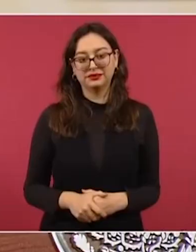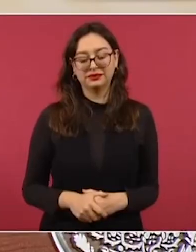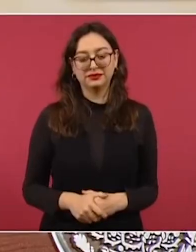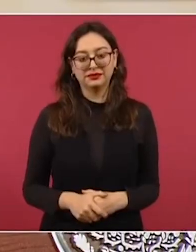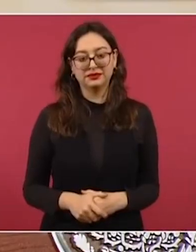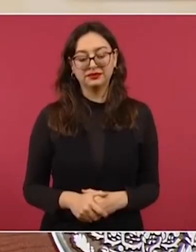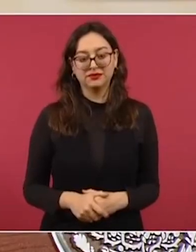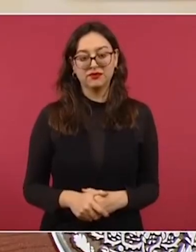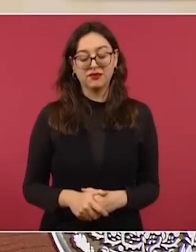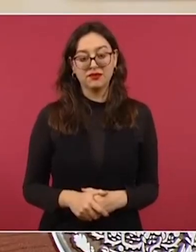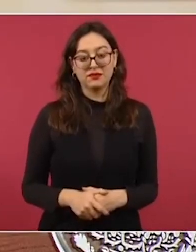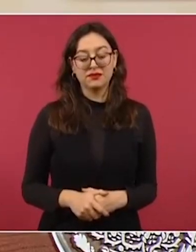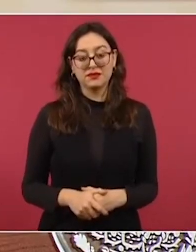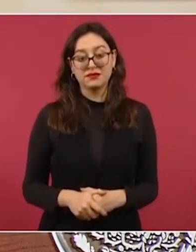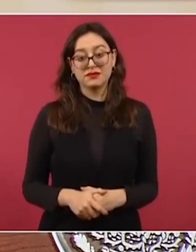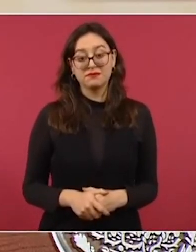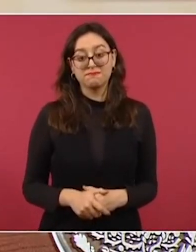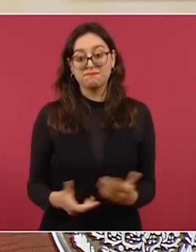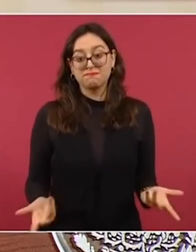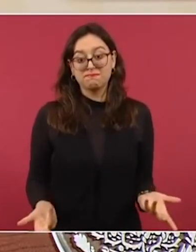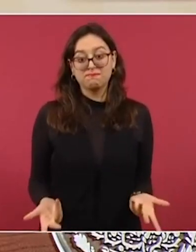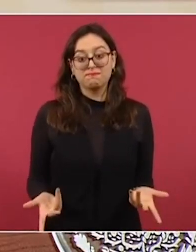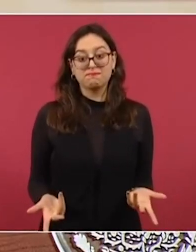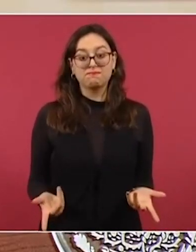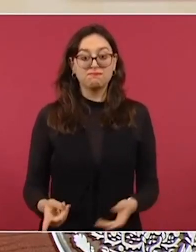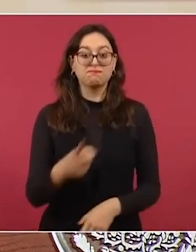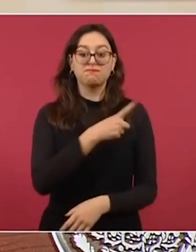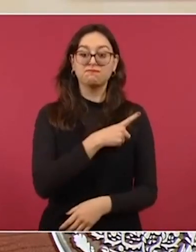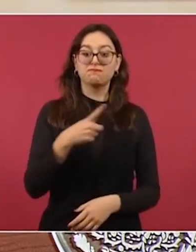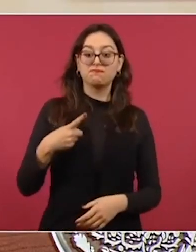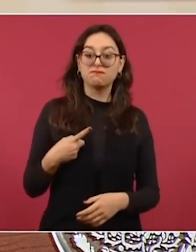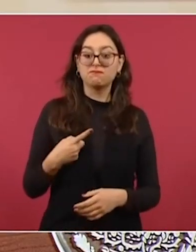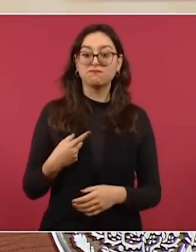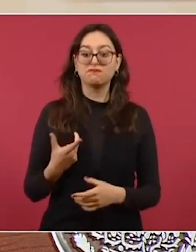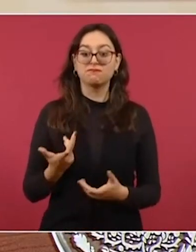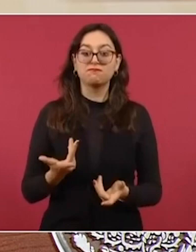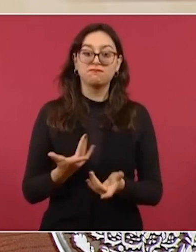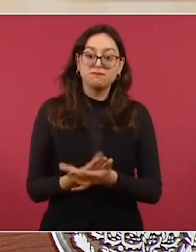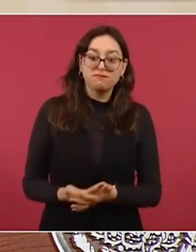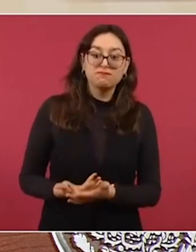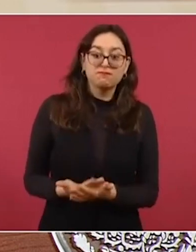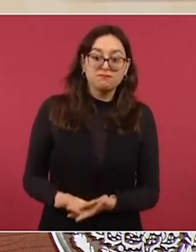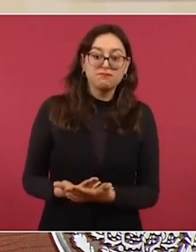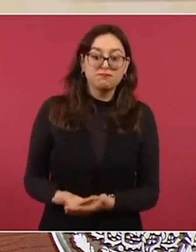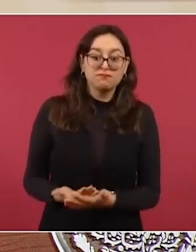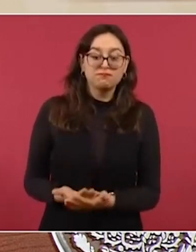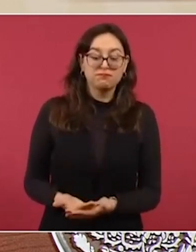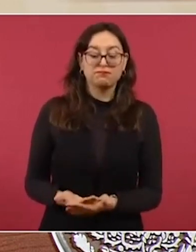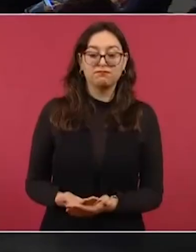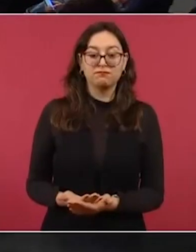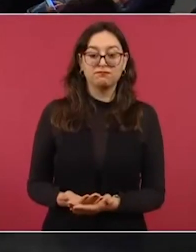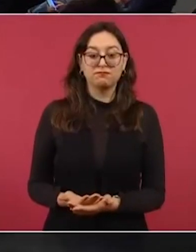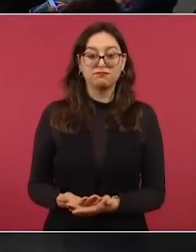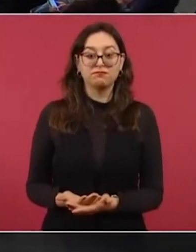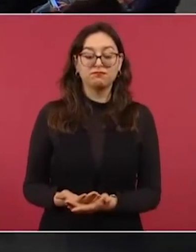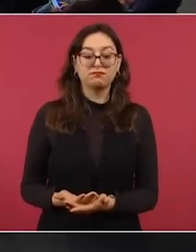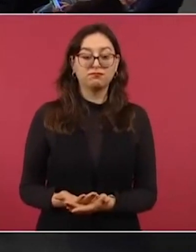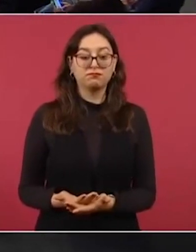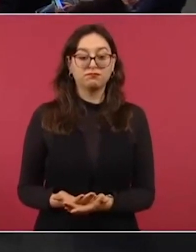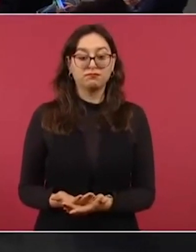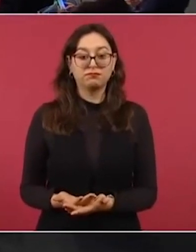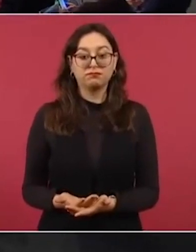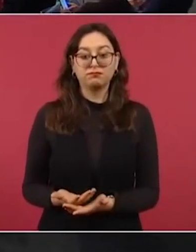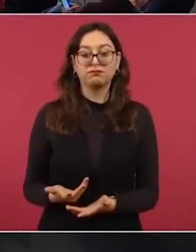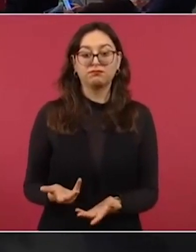esperarnos. También es evidente, y